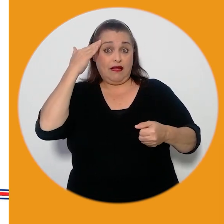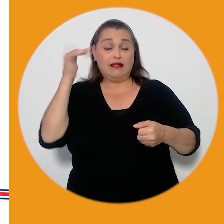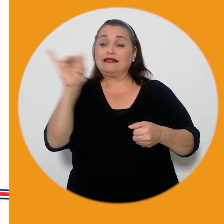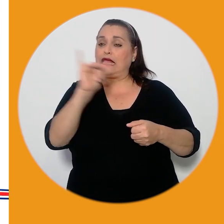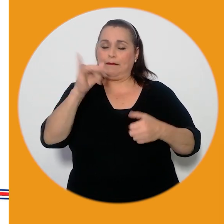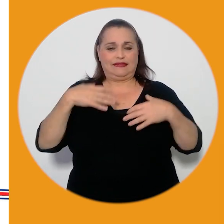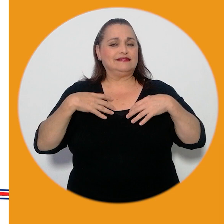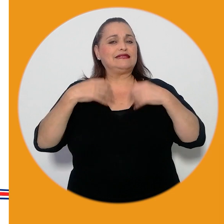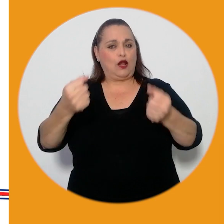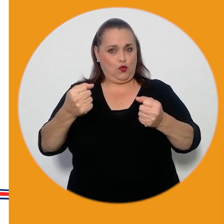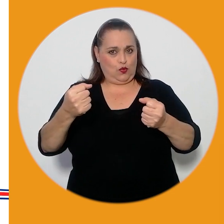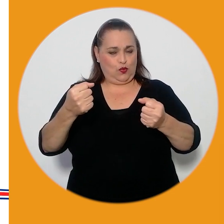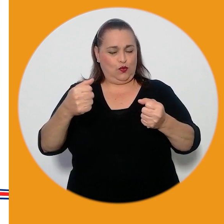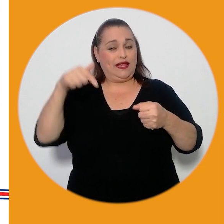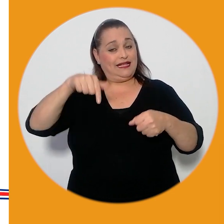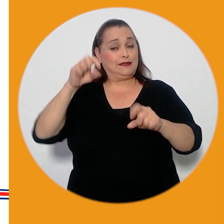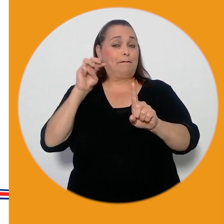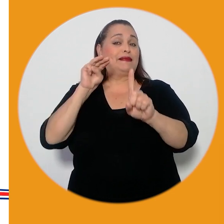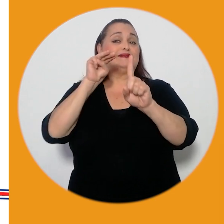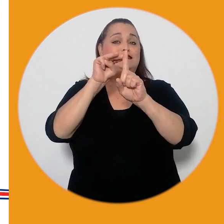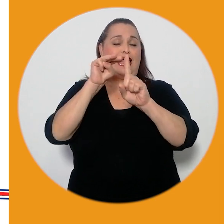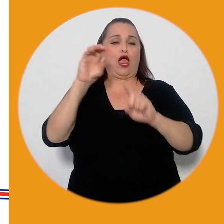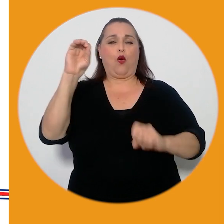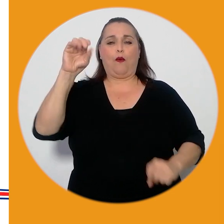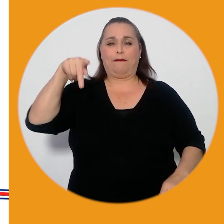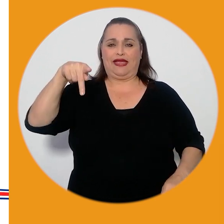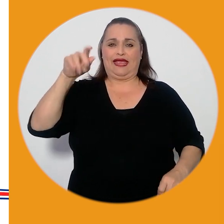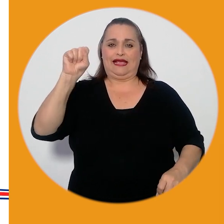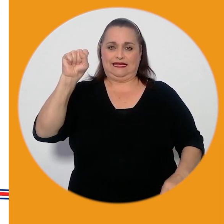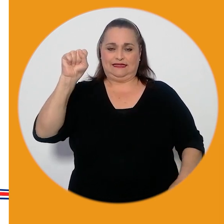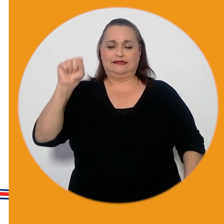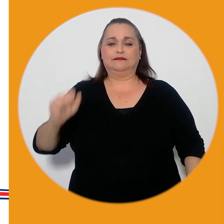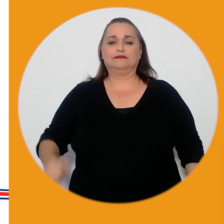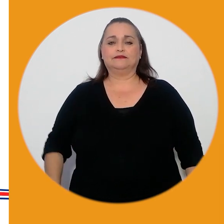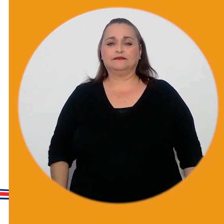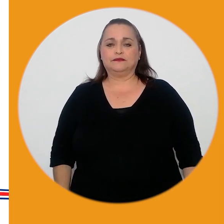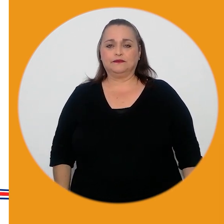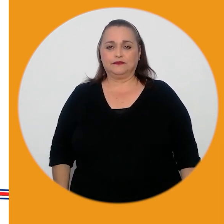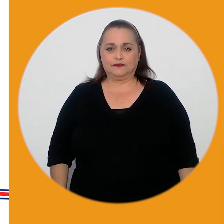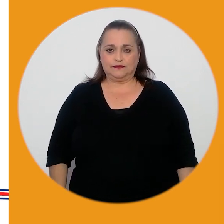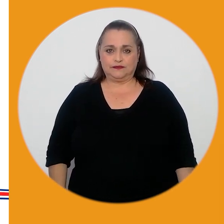también es salud este es un mensaje de la organización para americana de la salud minuto entonces le